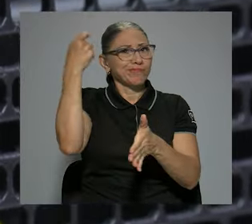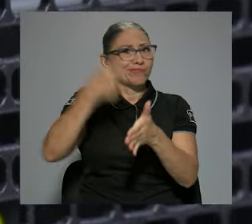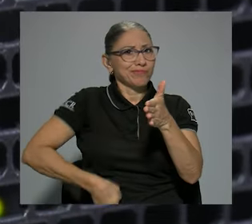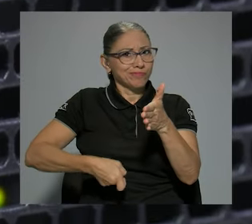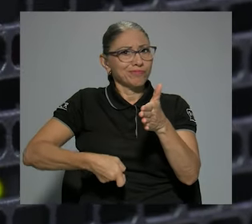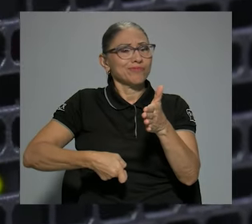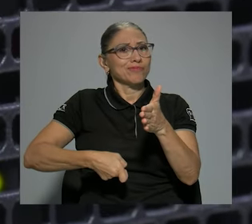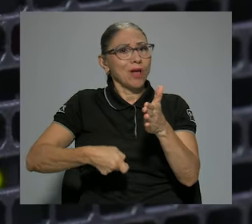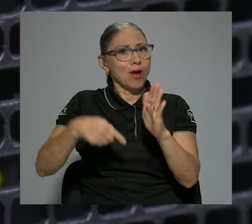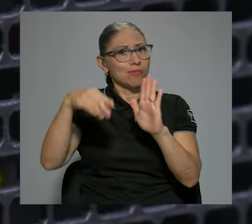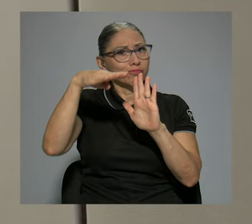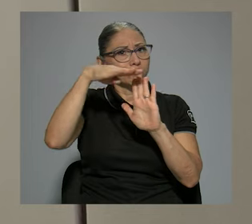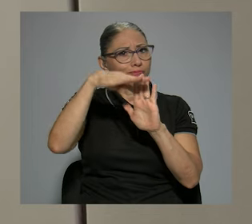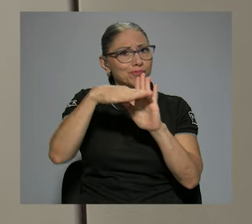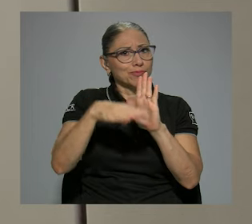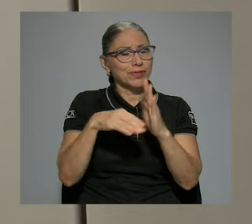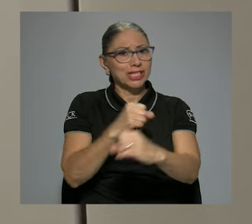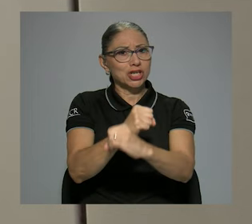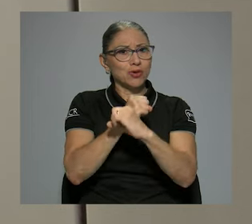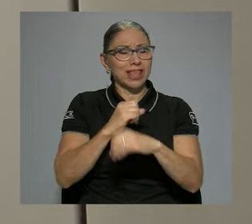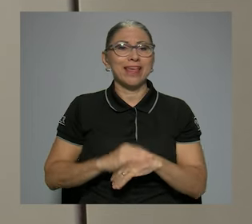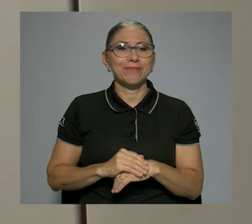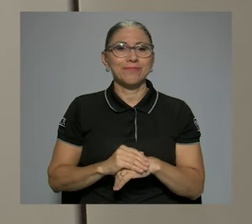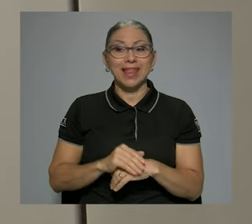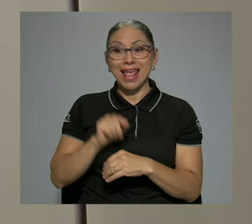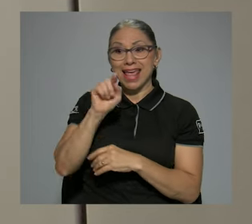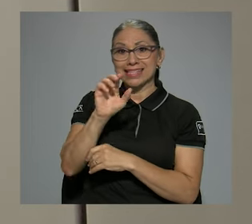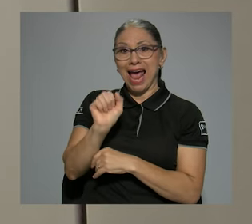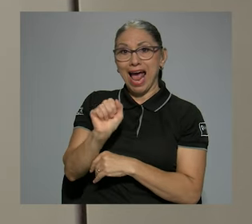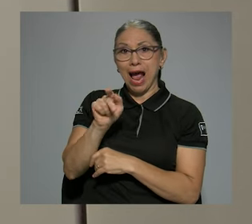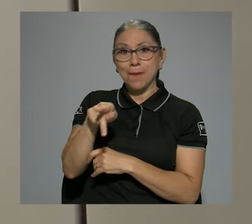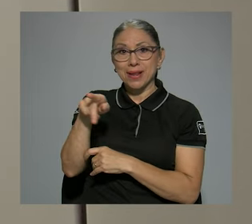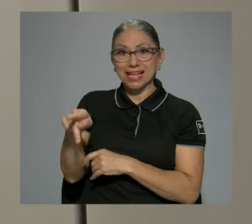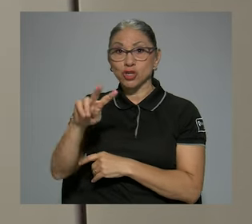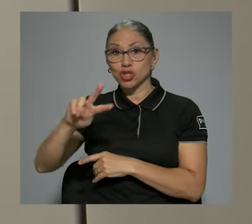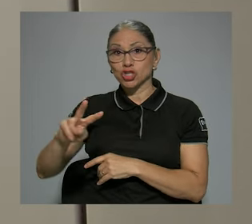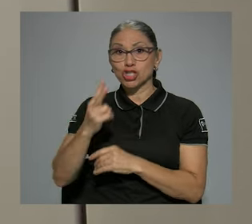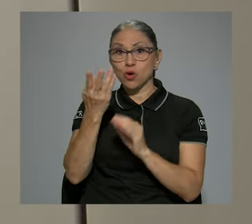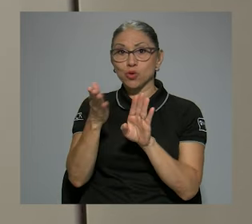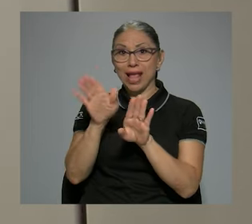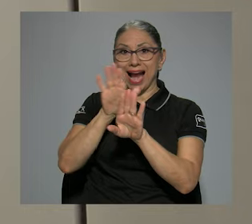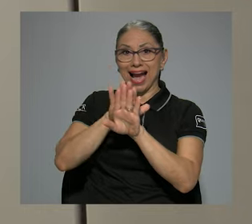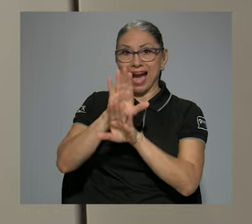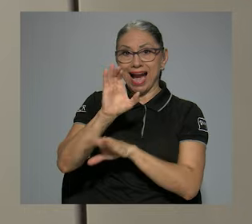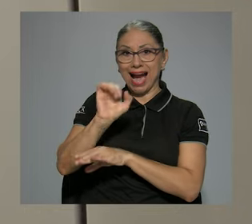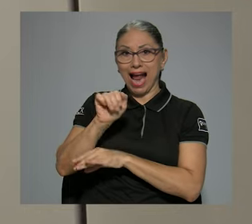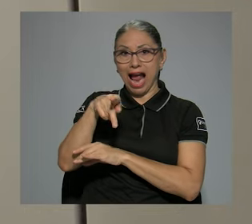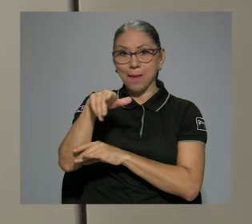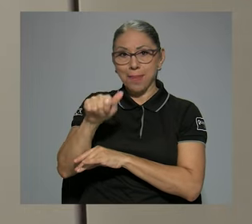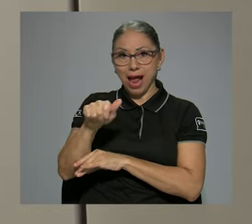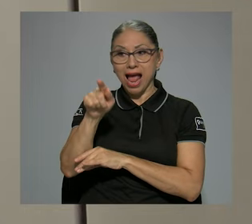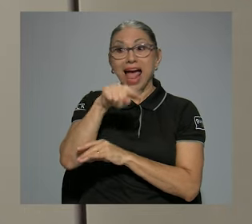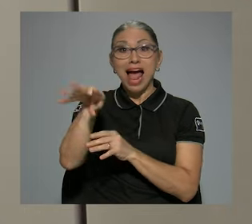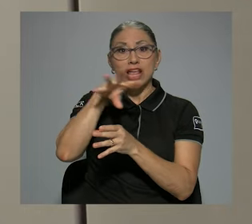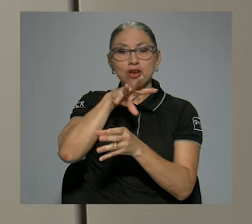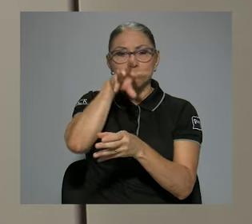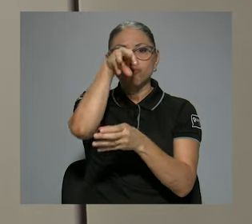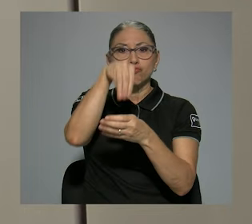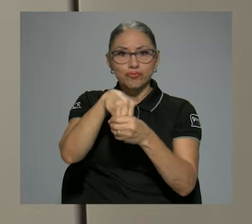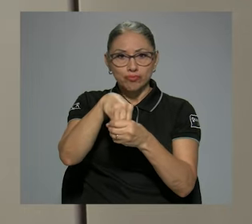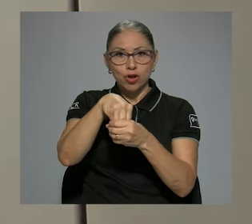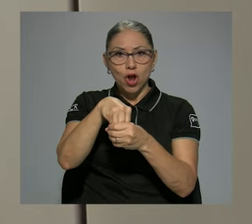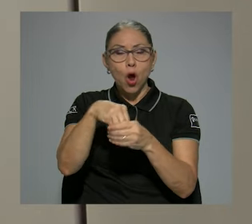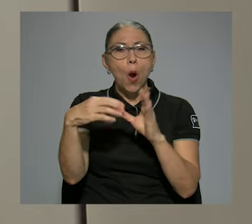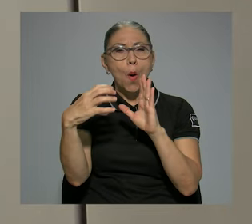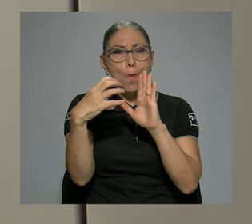de seguridad. La segunda capa de esta aplicación es la que integra los